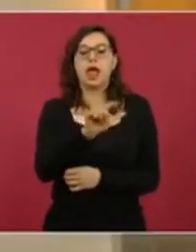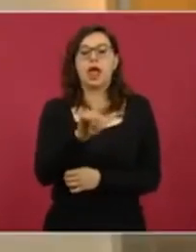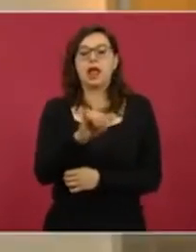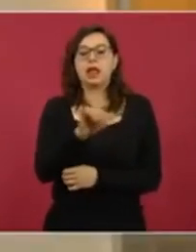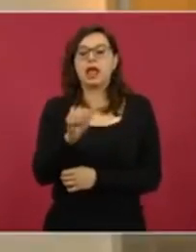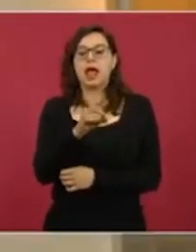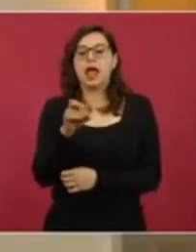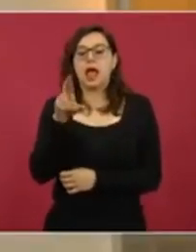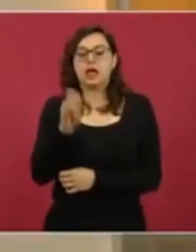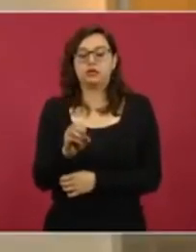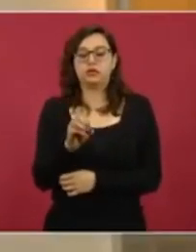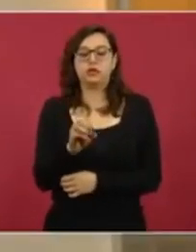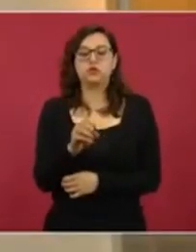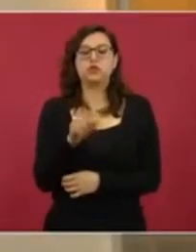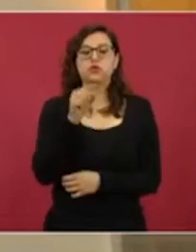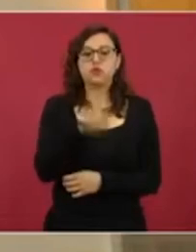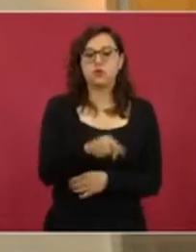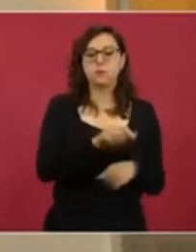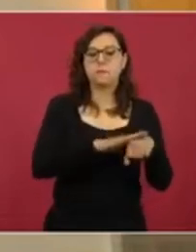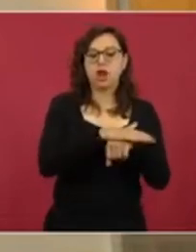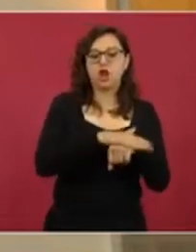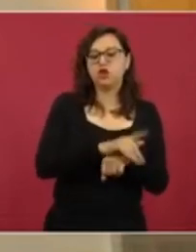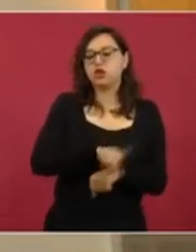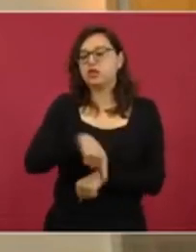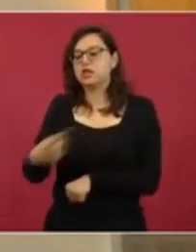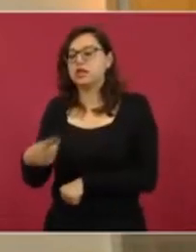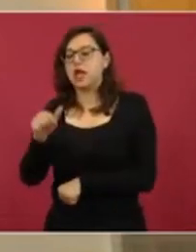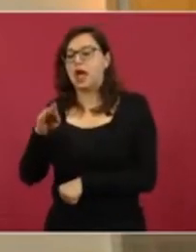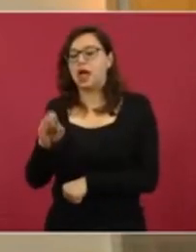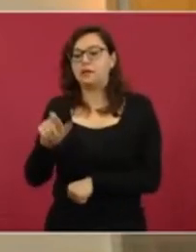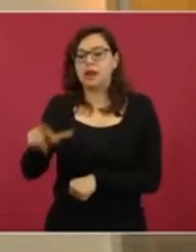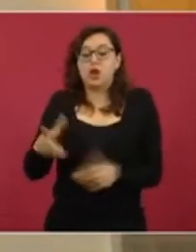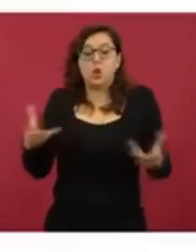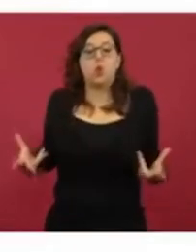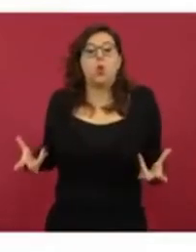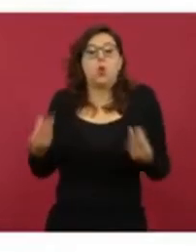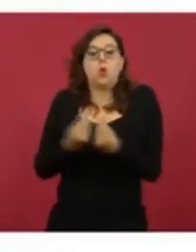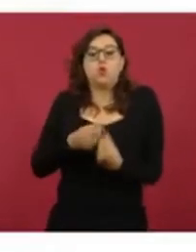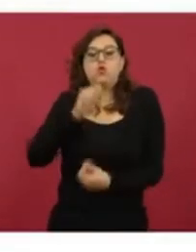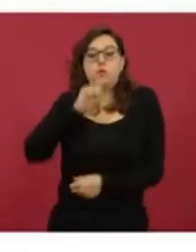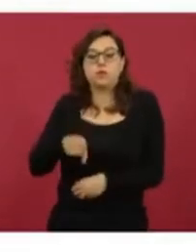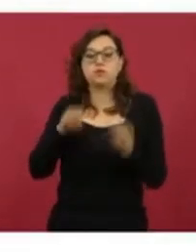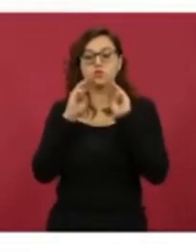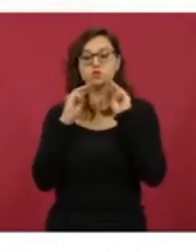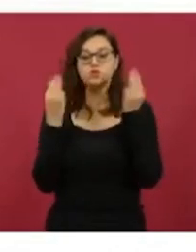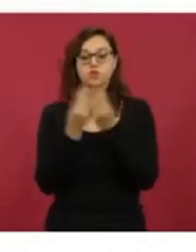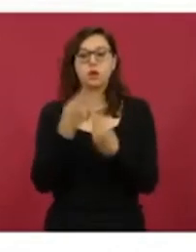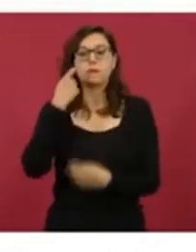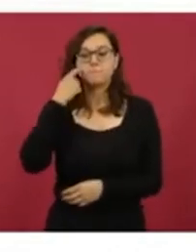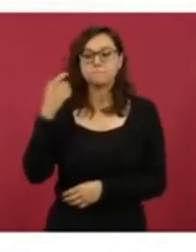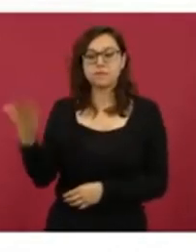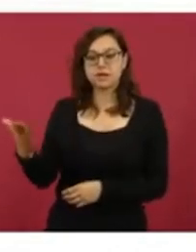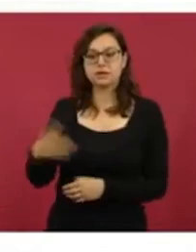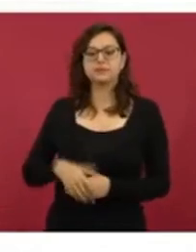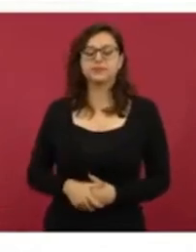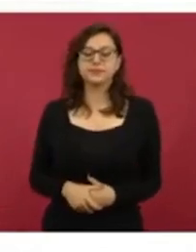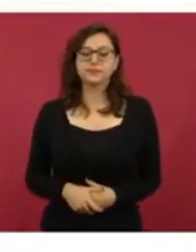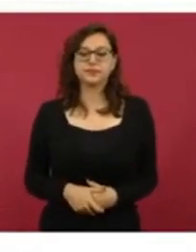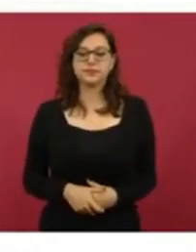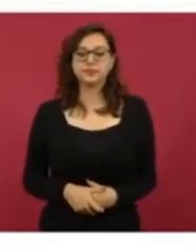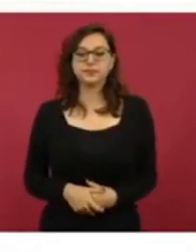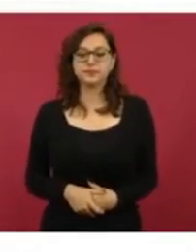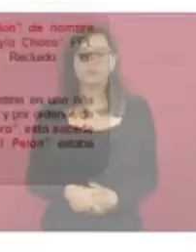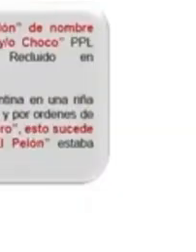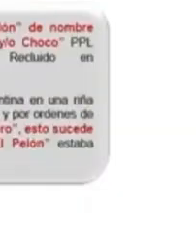Abel N., que originalmente pertenecían al mismo grupo criminal, Templarios, luego al cártel Jalisco, pero